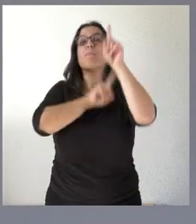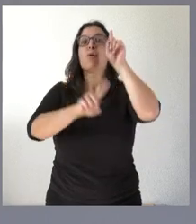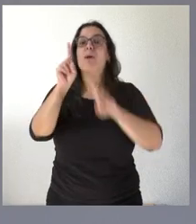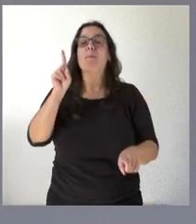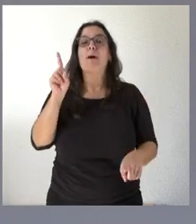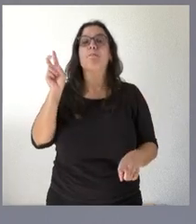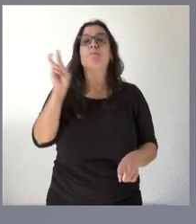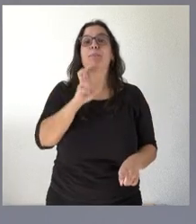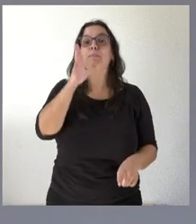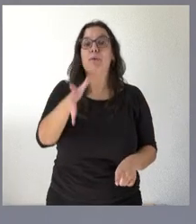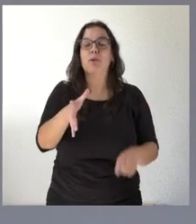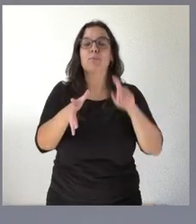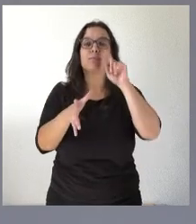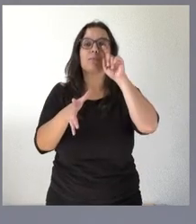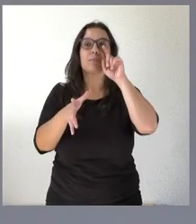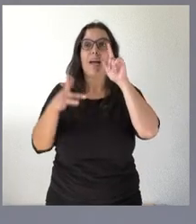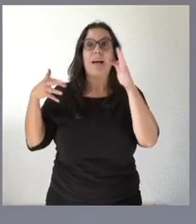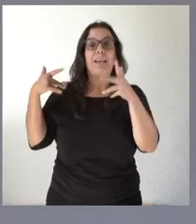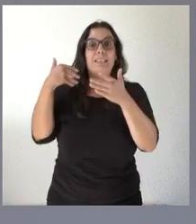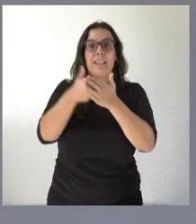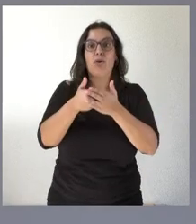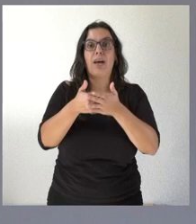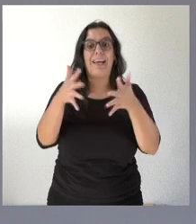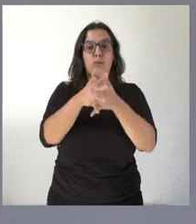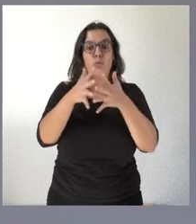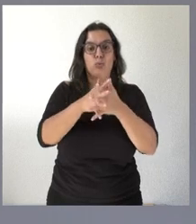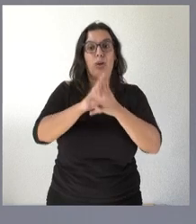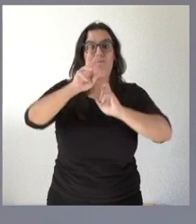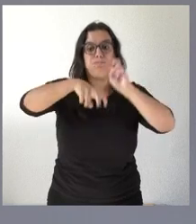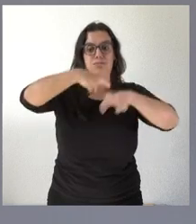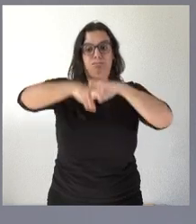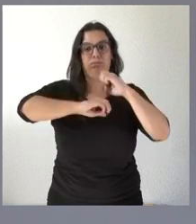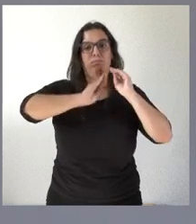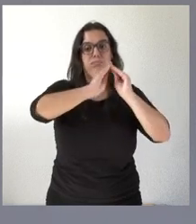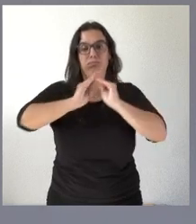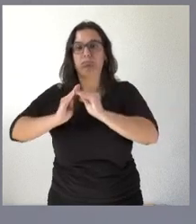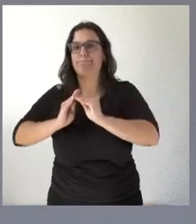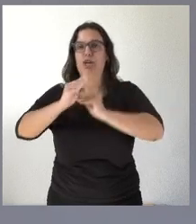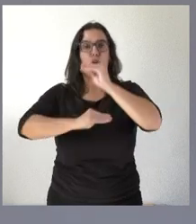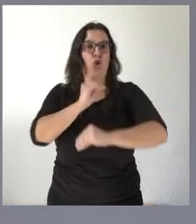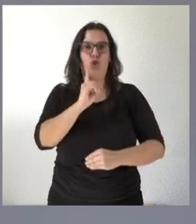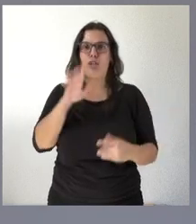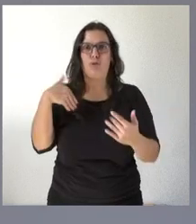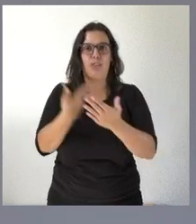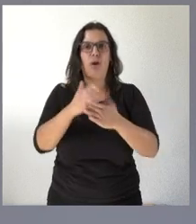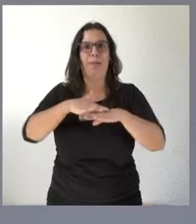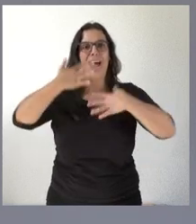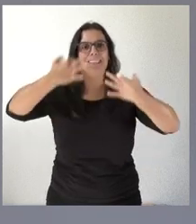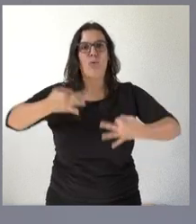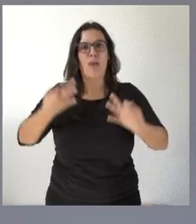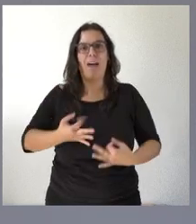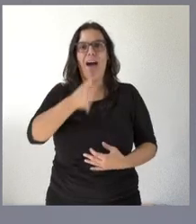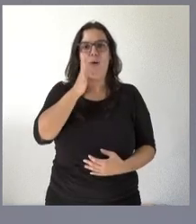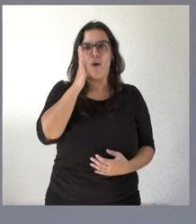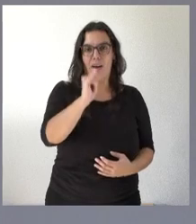de que no se han venido realizando algunas infraestructuras que son necesarias para garantizar la dotación adecuada del agua entendemos que